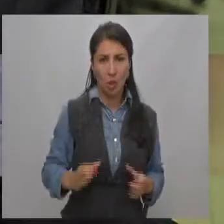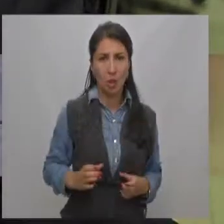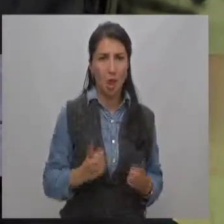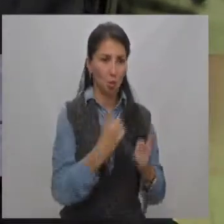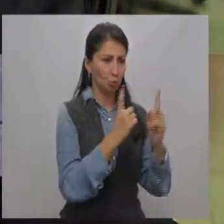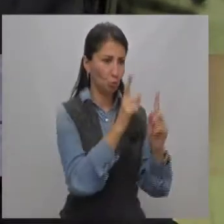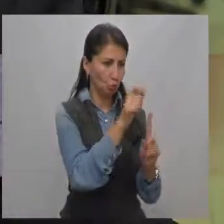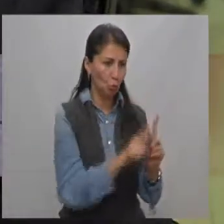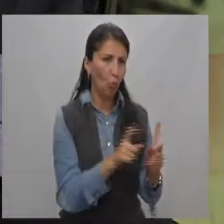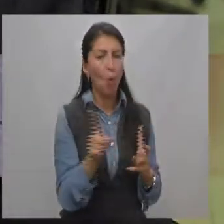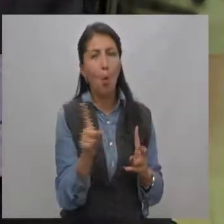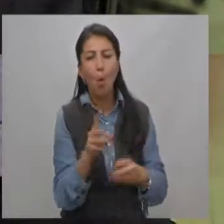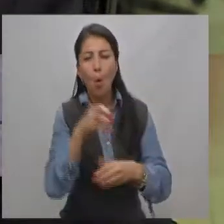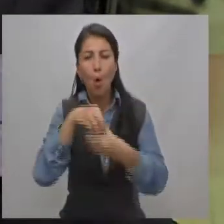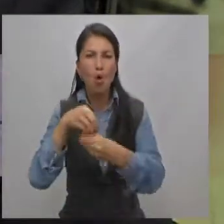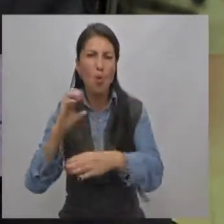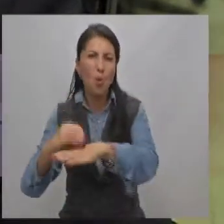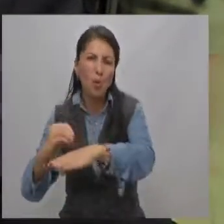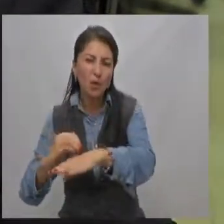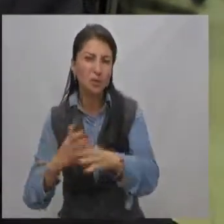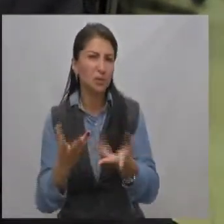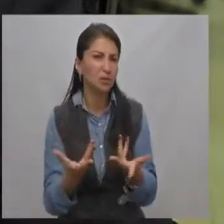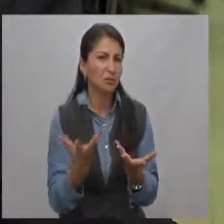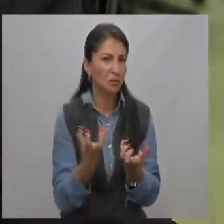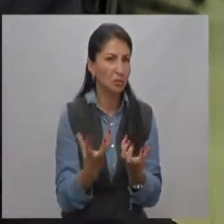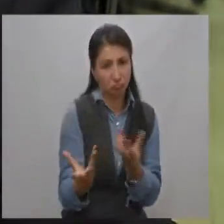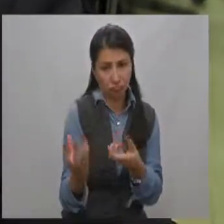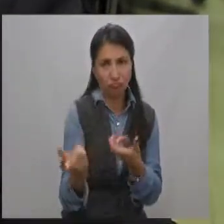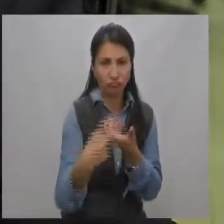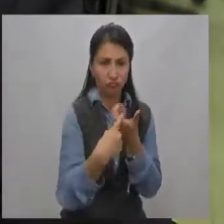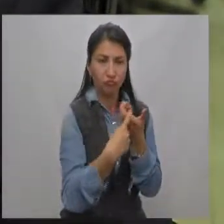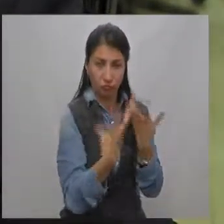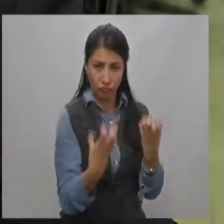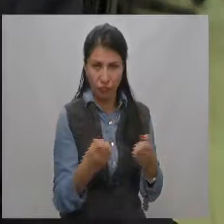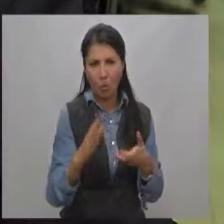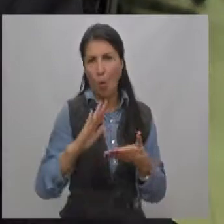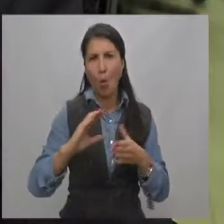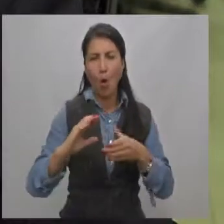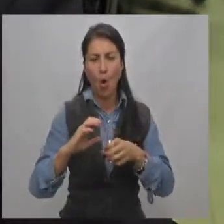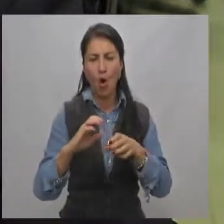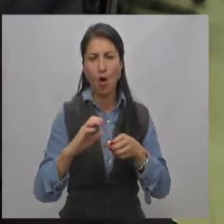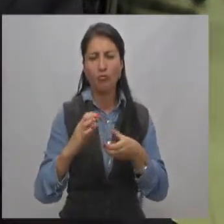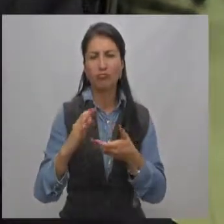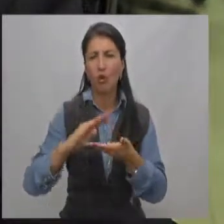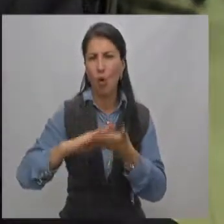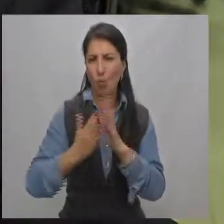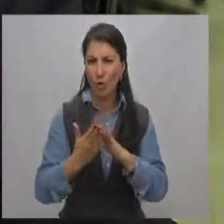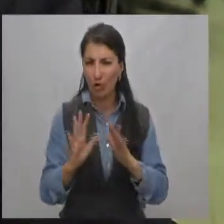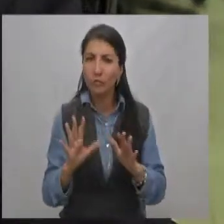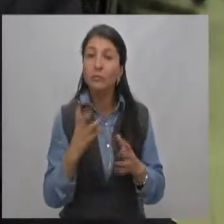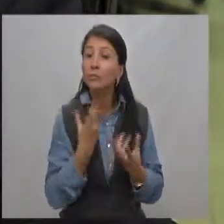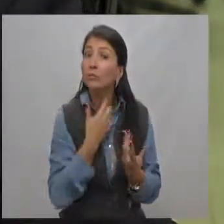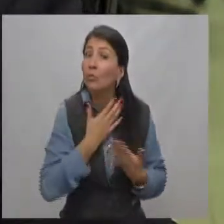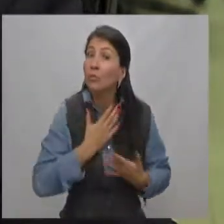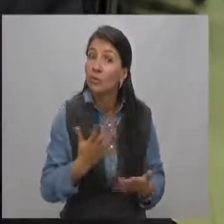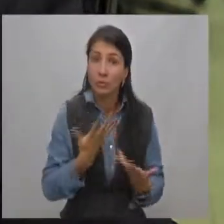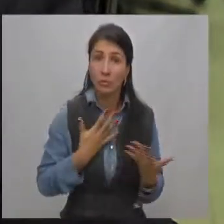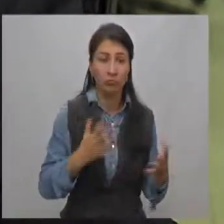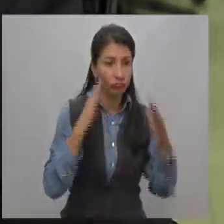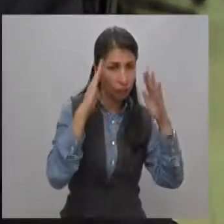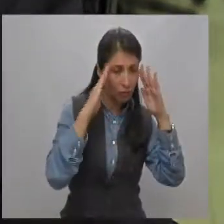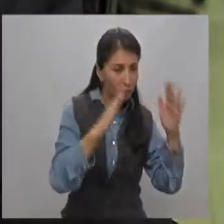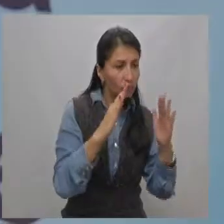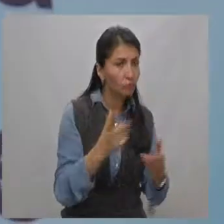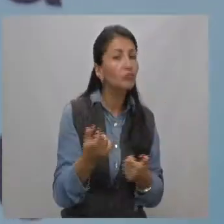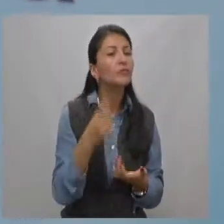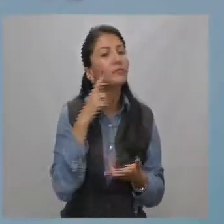considerados y también organizados en veedurías o en otro tipo de organizaciones civiles, juntas de acciones comunales, es decir, cualquier forma de organización de la